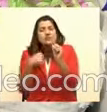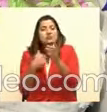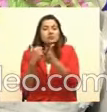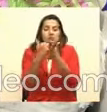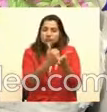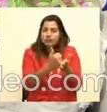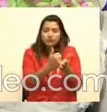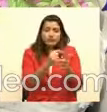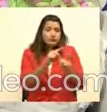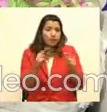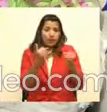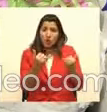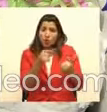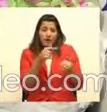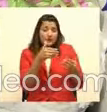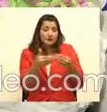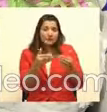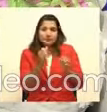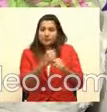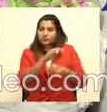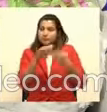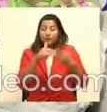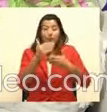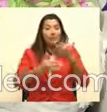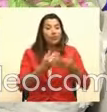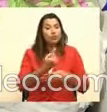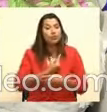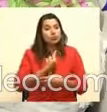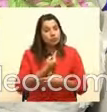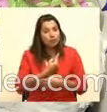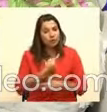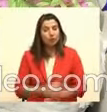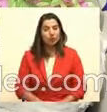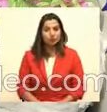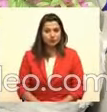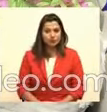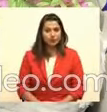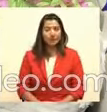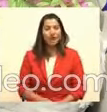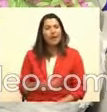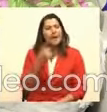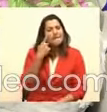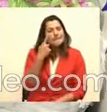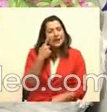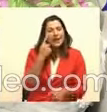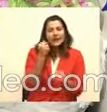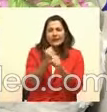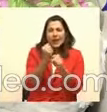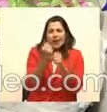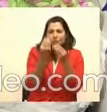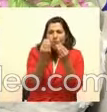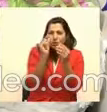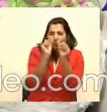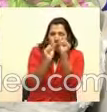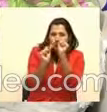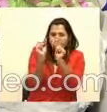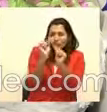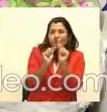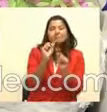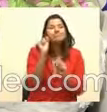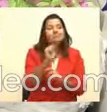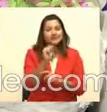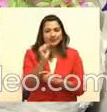hace toda, toda la piñata. No, es que vean hasta lo detallista que es. Muy detallista. Que se encontró